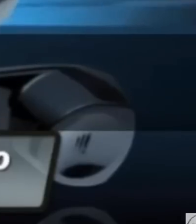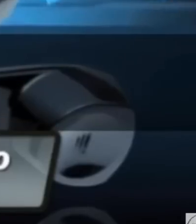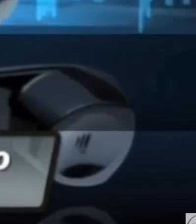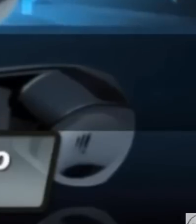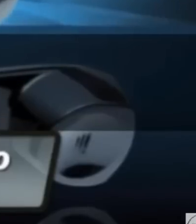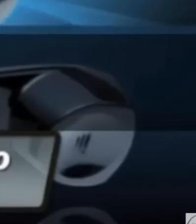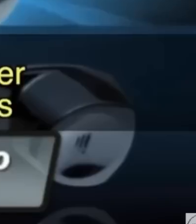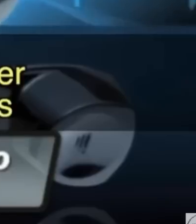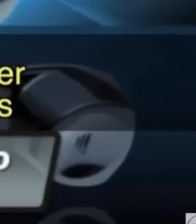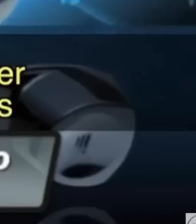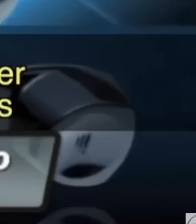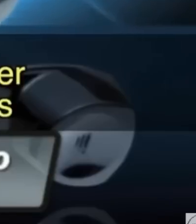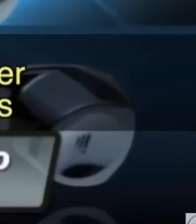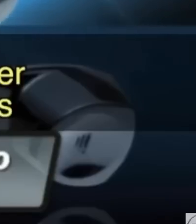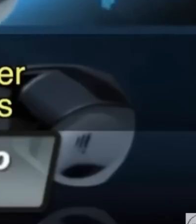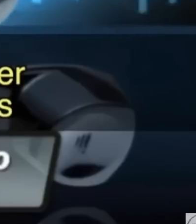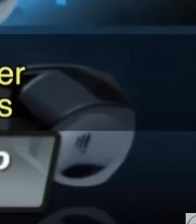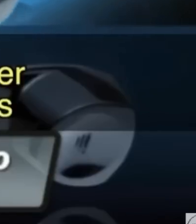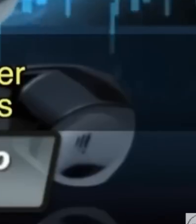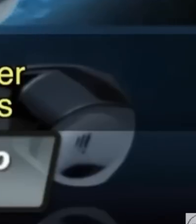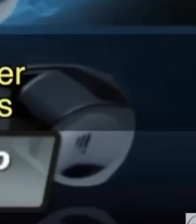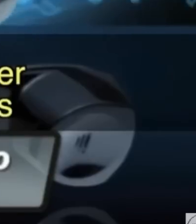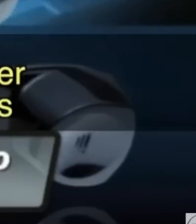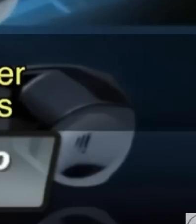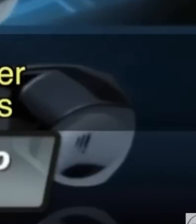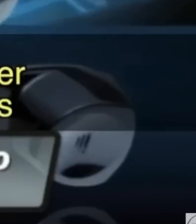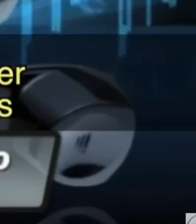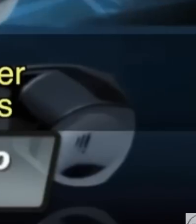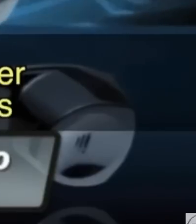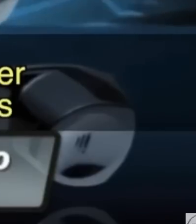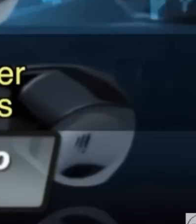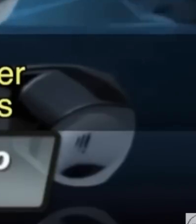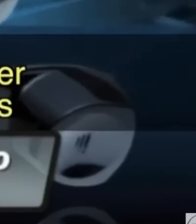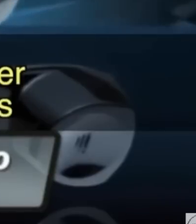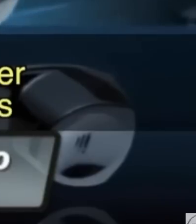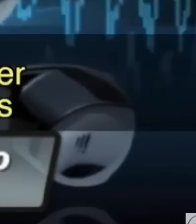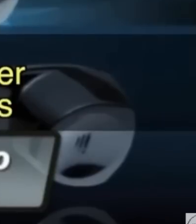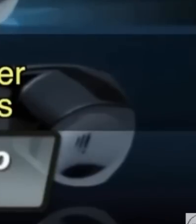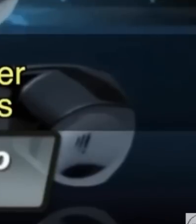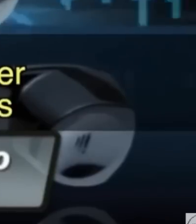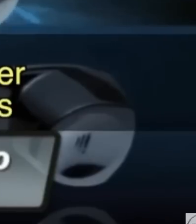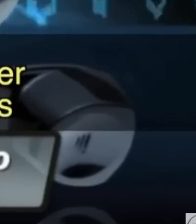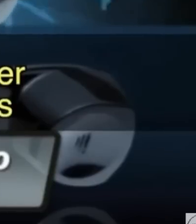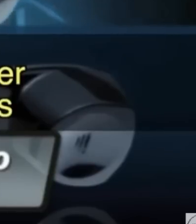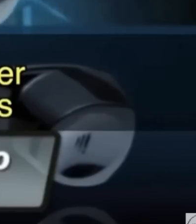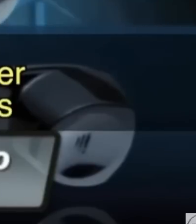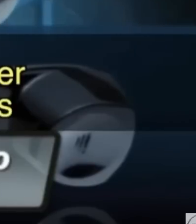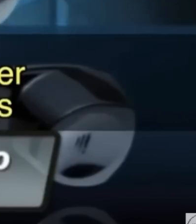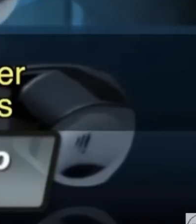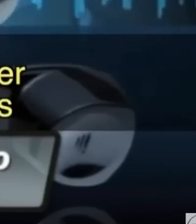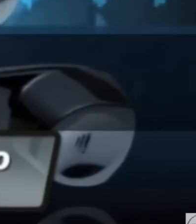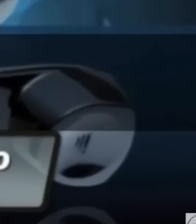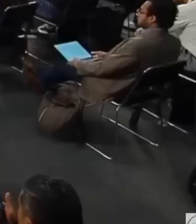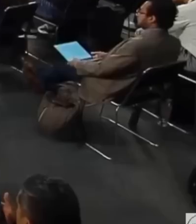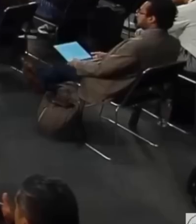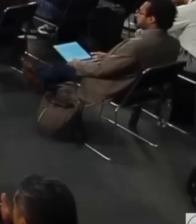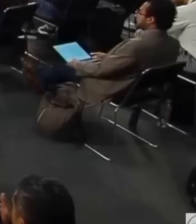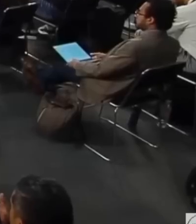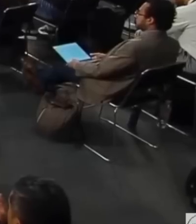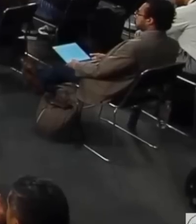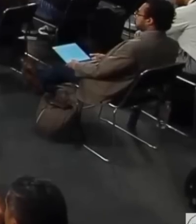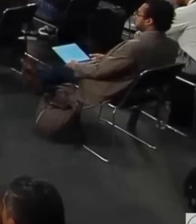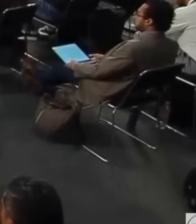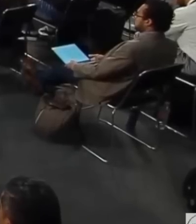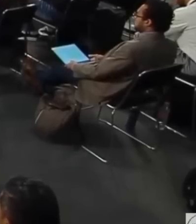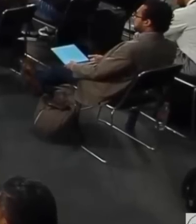saludo, tranquilo. Ah, bueno, también, vamos, tiene que salir luego la botella. Vale, vale, gracias. Abrazote.